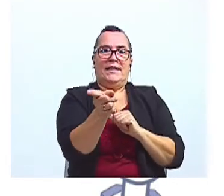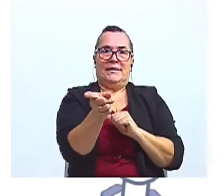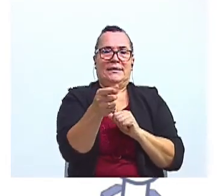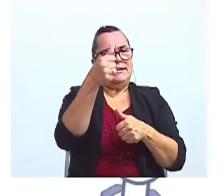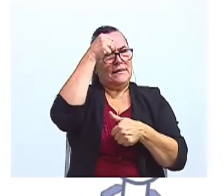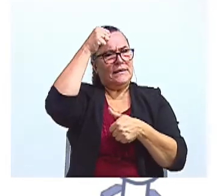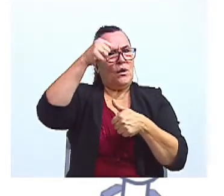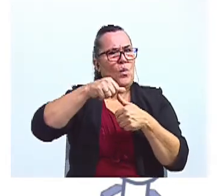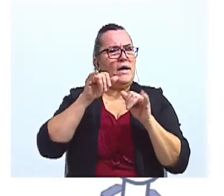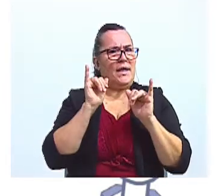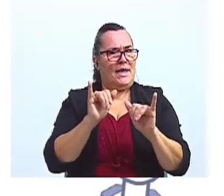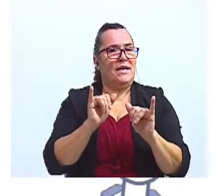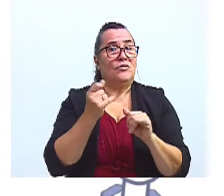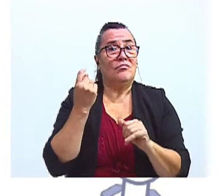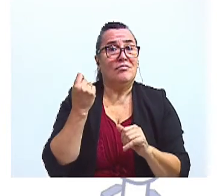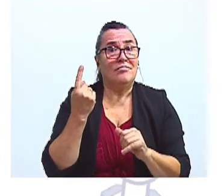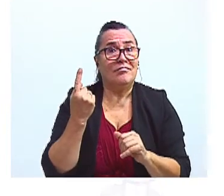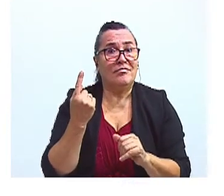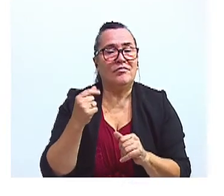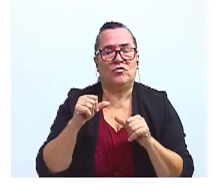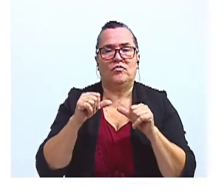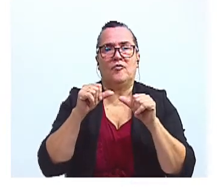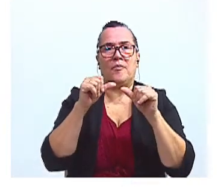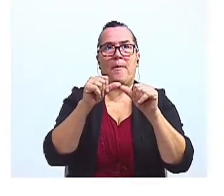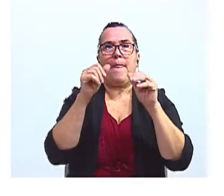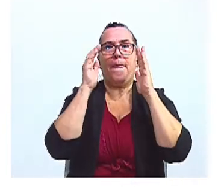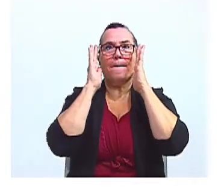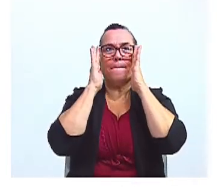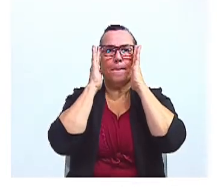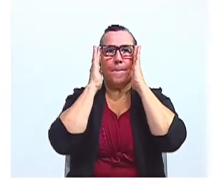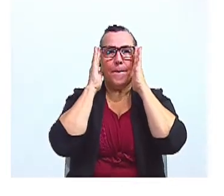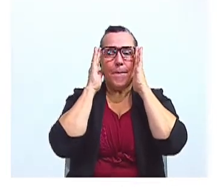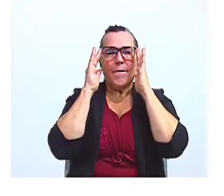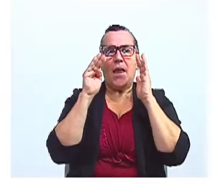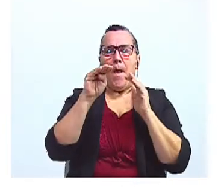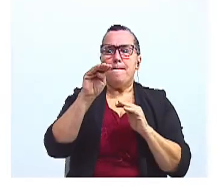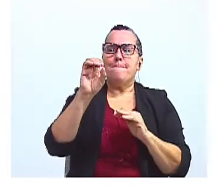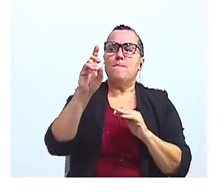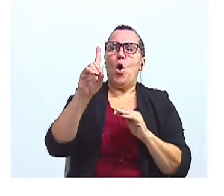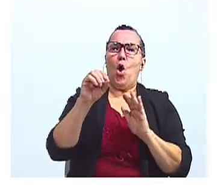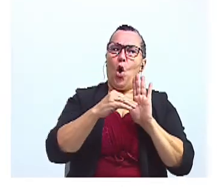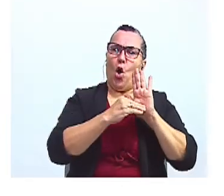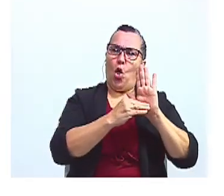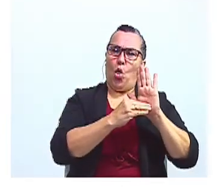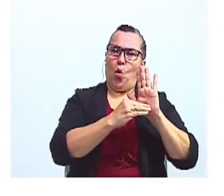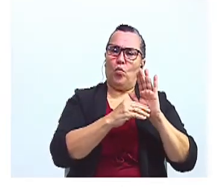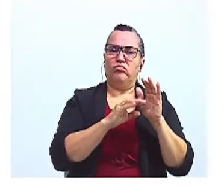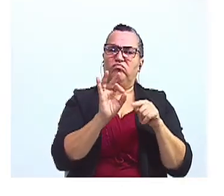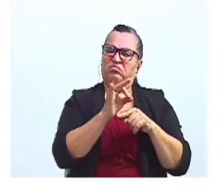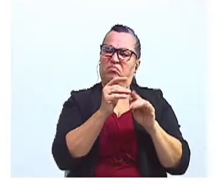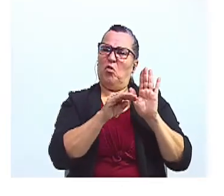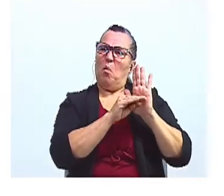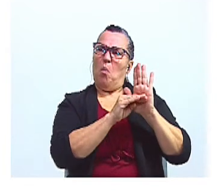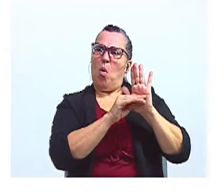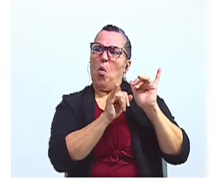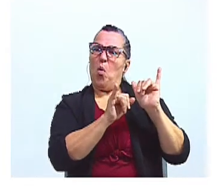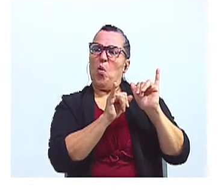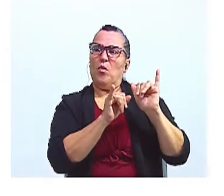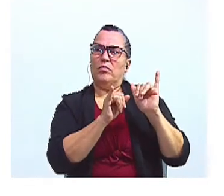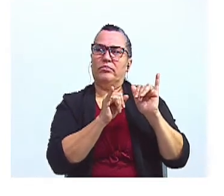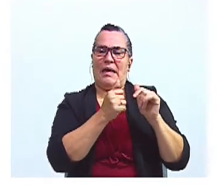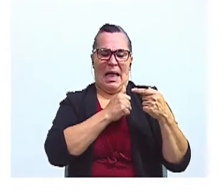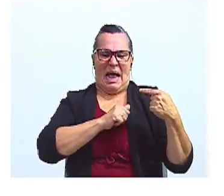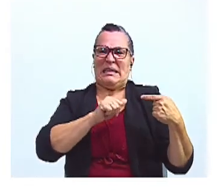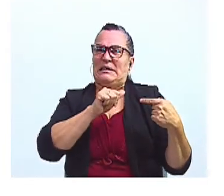recuerden eso. Muy bien, continuemos. Vamos a hablar del modo. ¿Qué es el modo? El modo es la